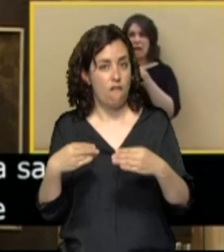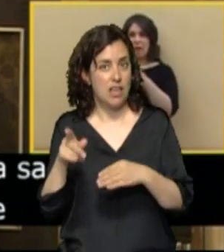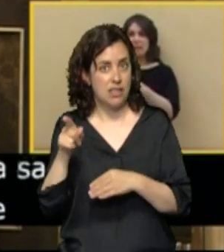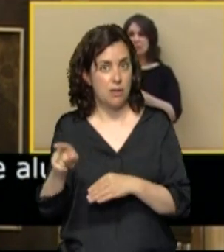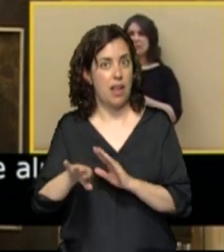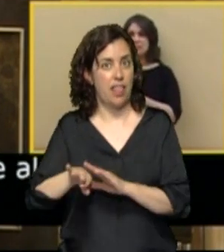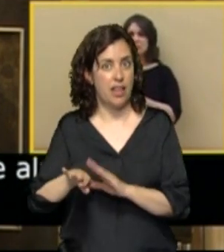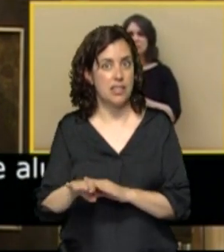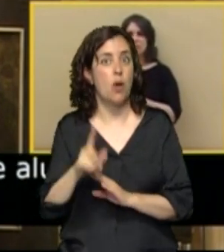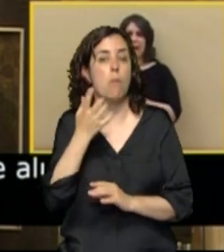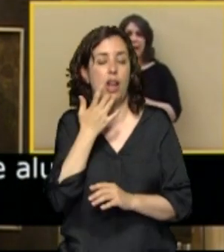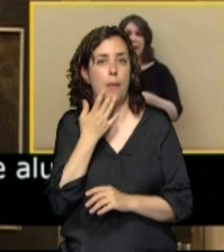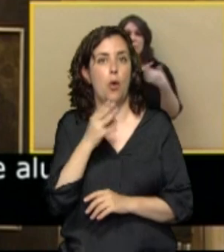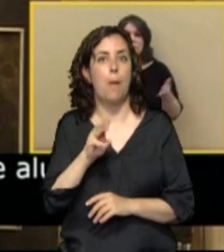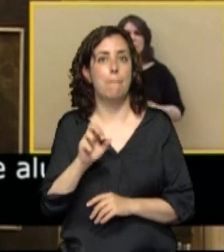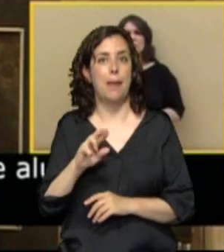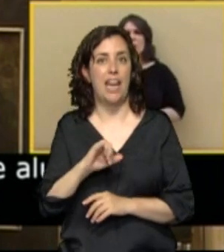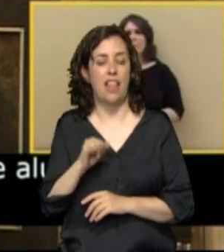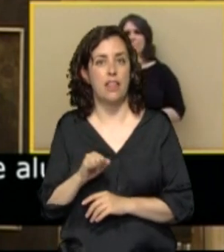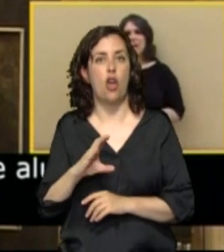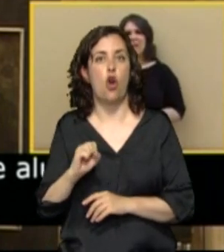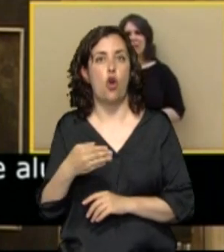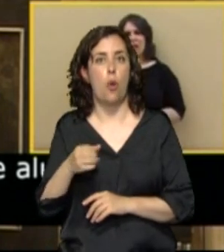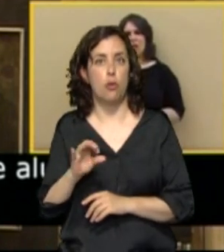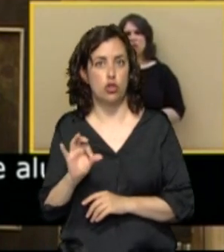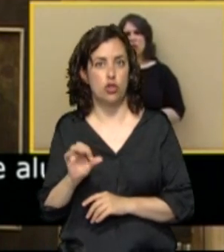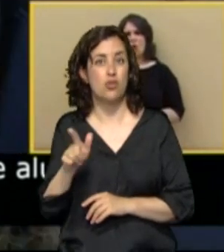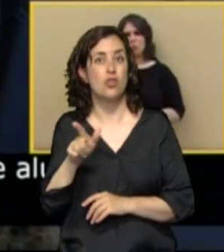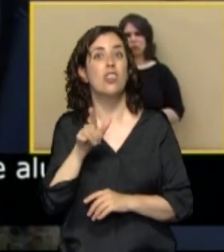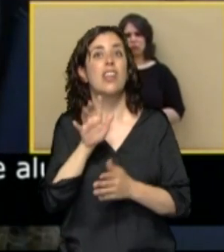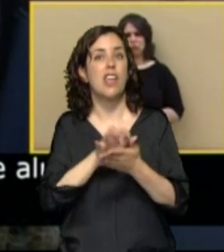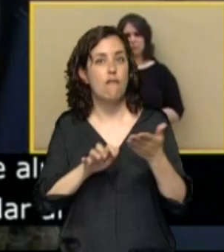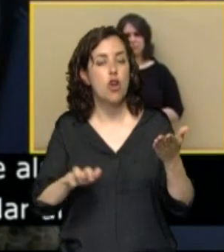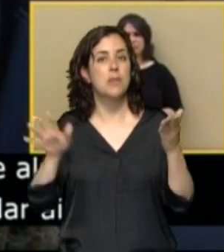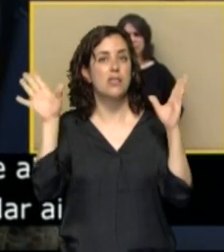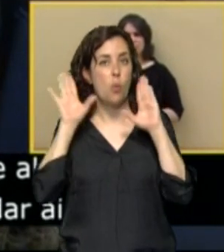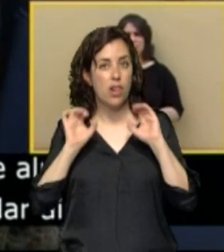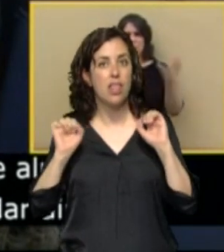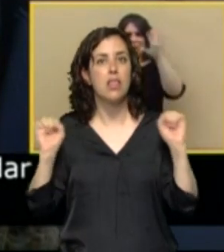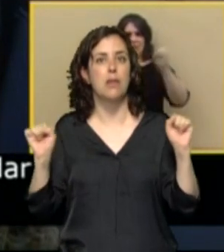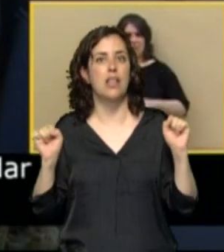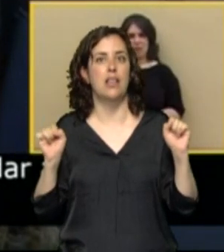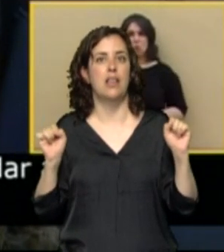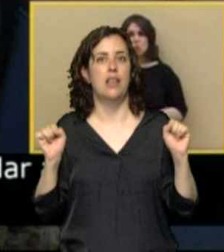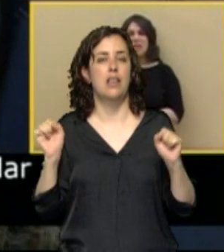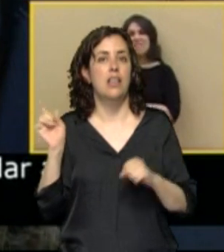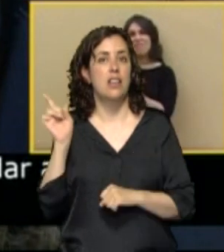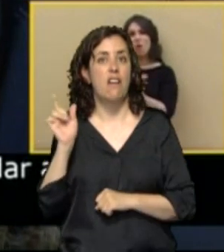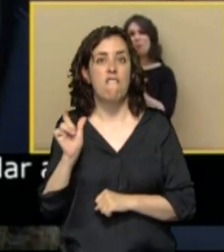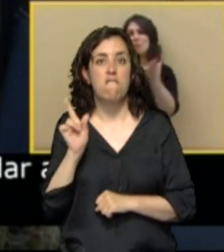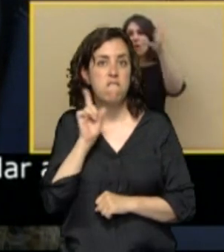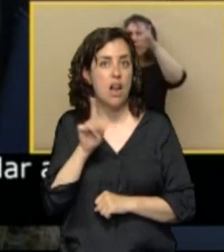Cobos. Pérez de los Cobos. Los informes de la Guardia Civil no son más falsos